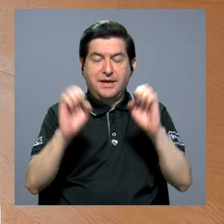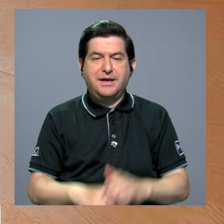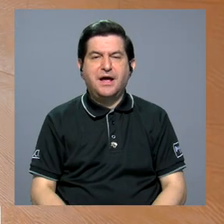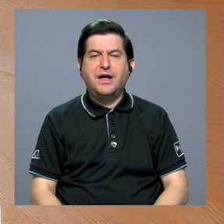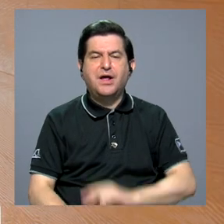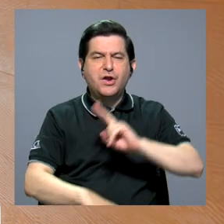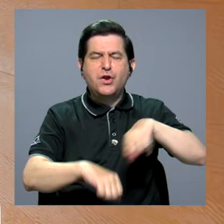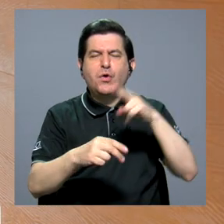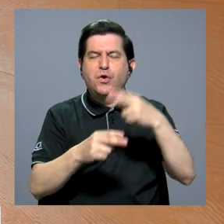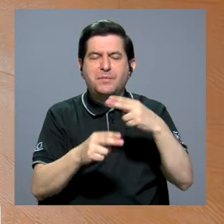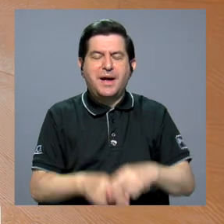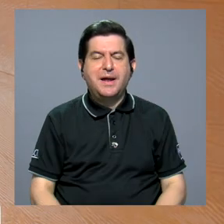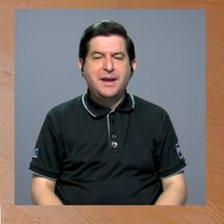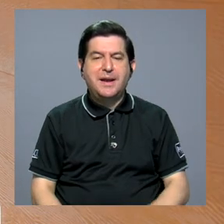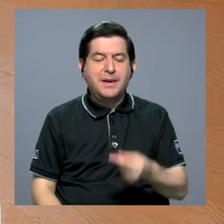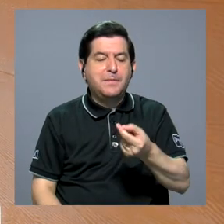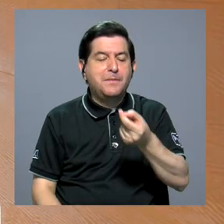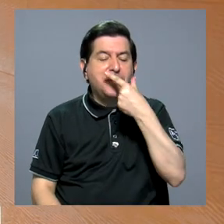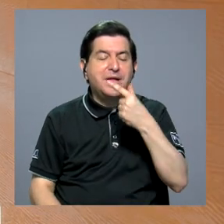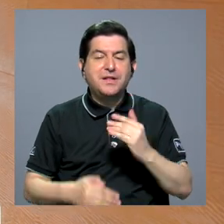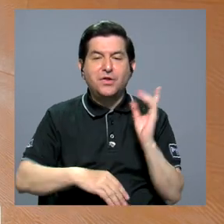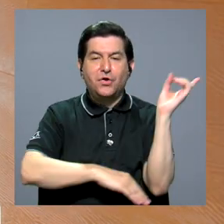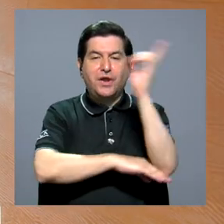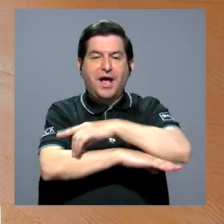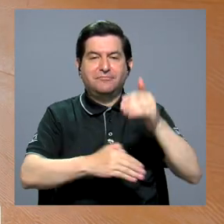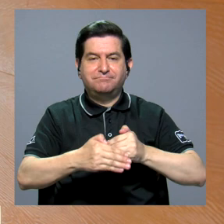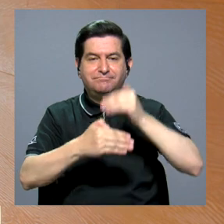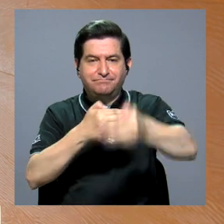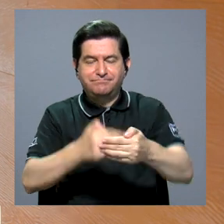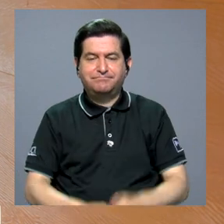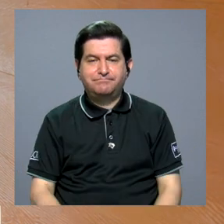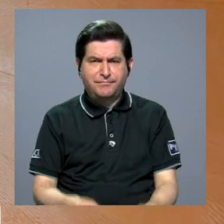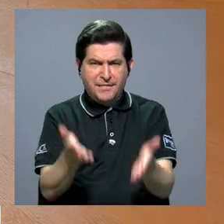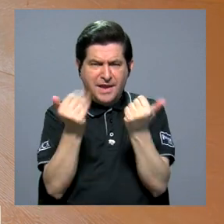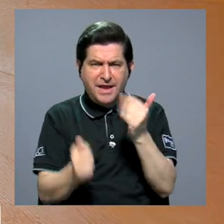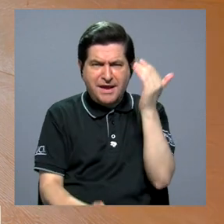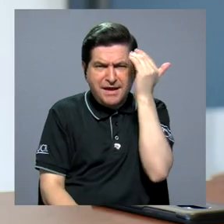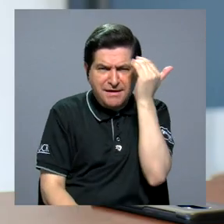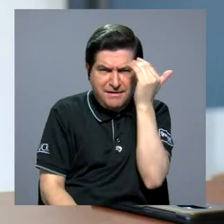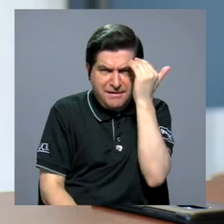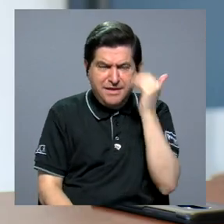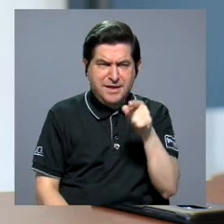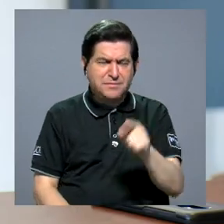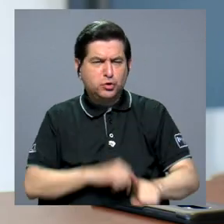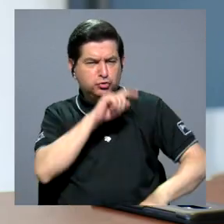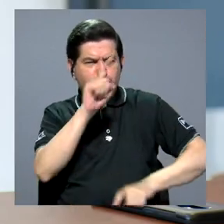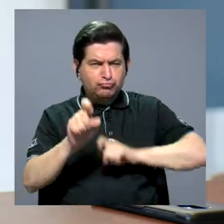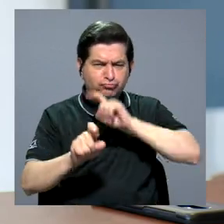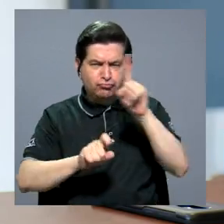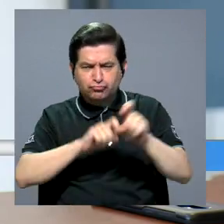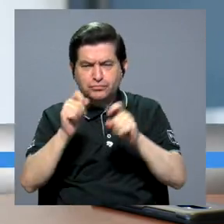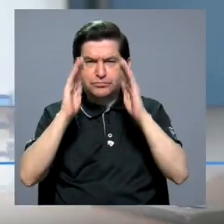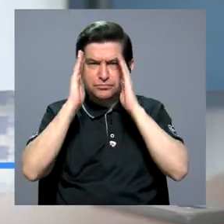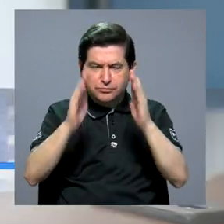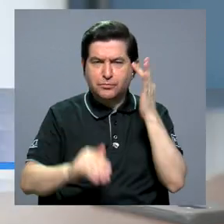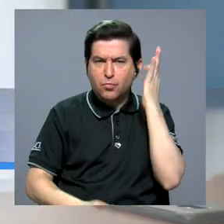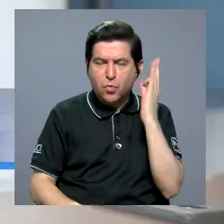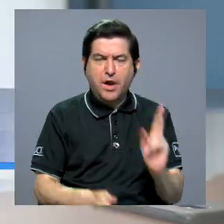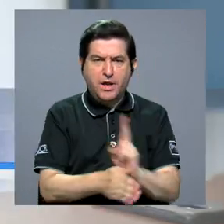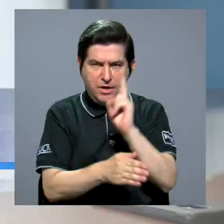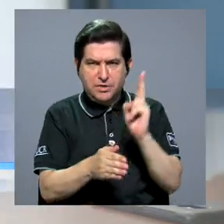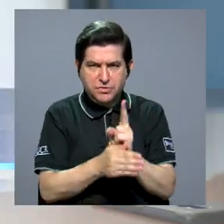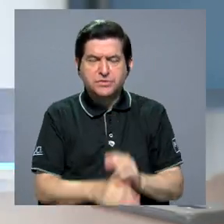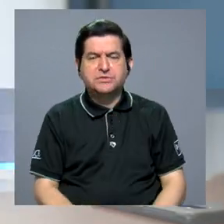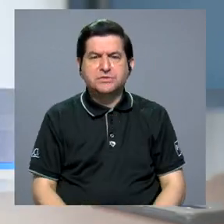comúnmente conocemos como píldora del día después. Lo que queremos averiguar con este sondeo dirigido a mujeres